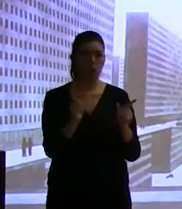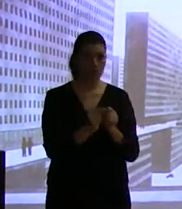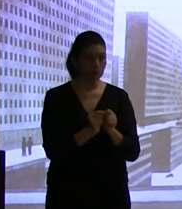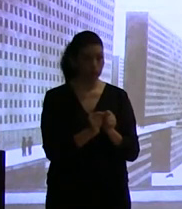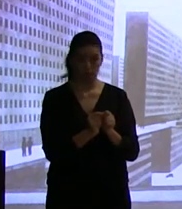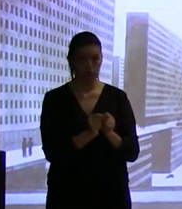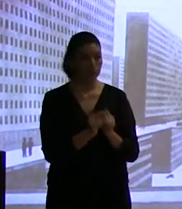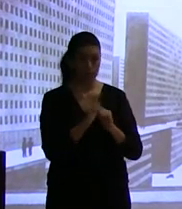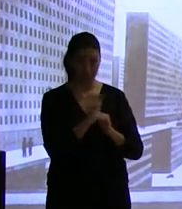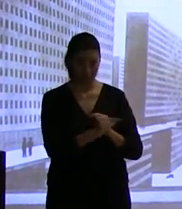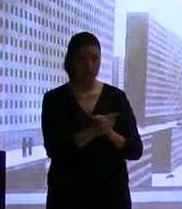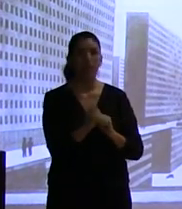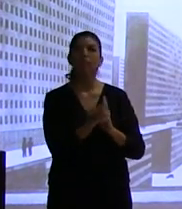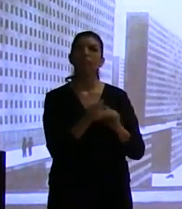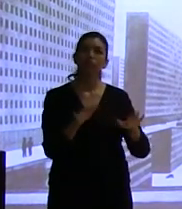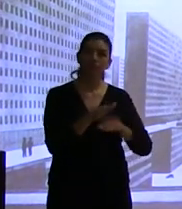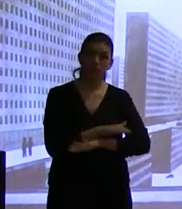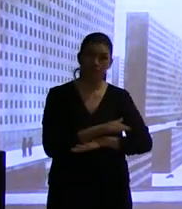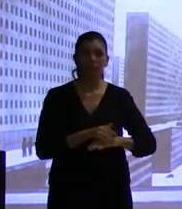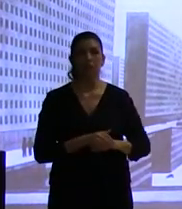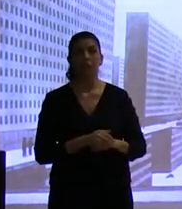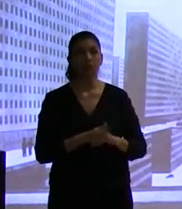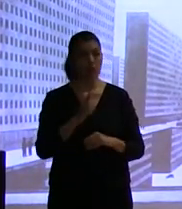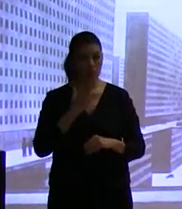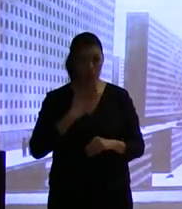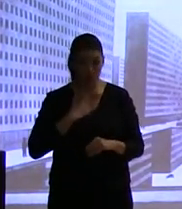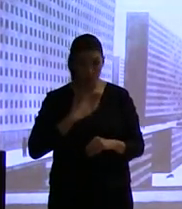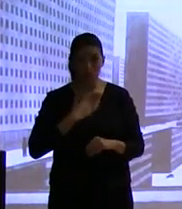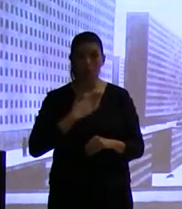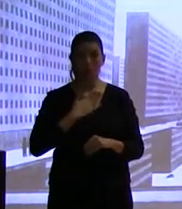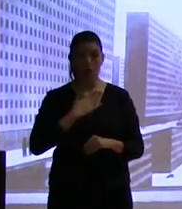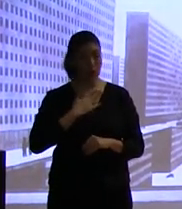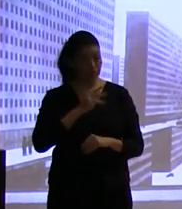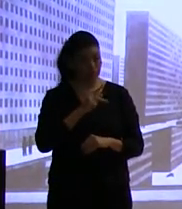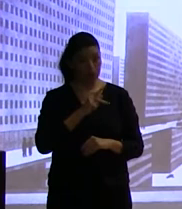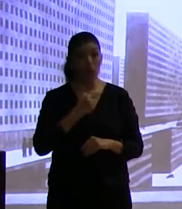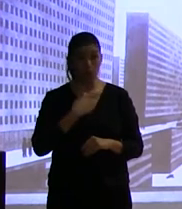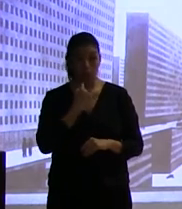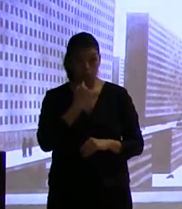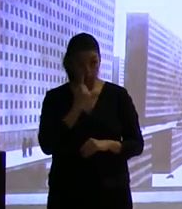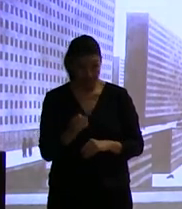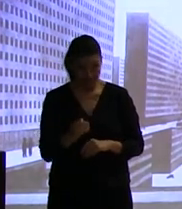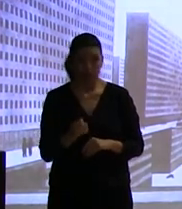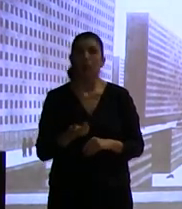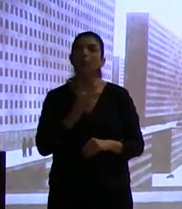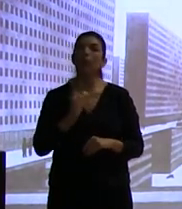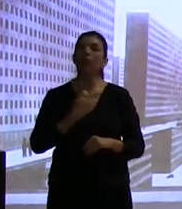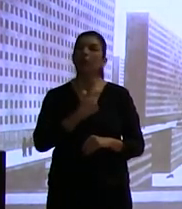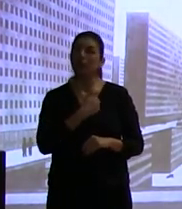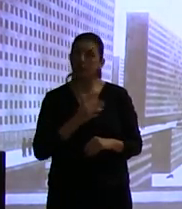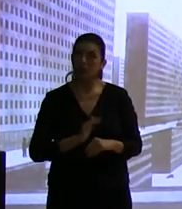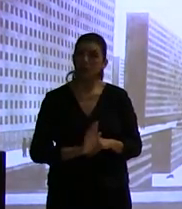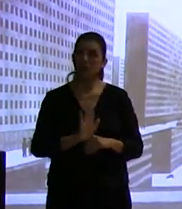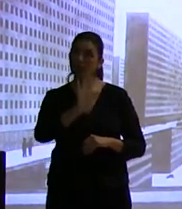las ciudades en los últimos 50 años. Y yo me atrevo a decir que aún estamos atrapados en una situación